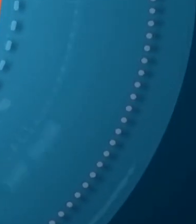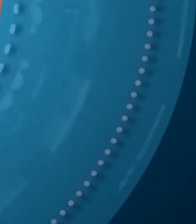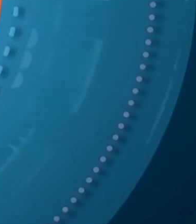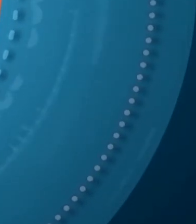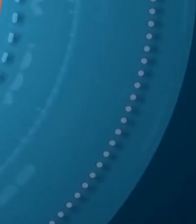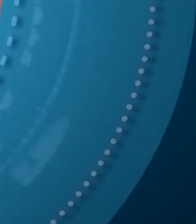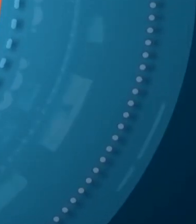Gracias. Gracias. Gracias.